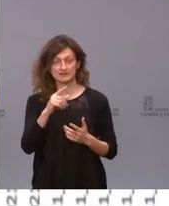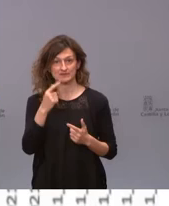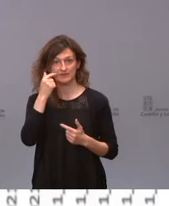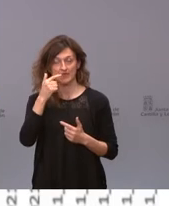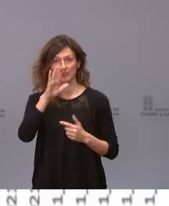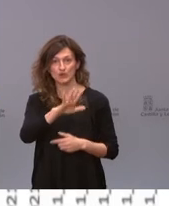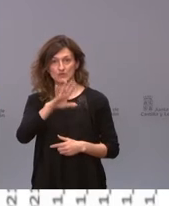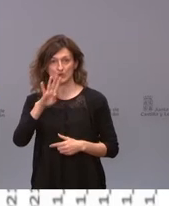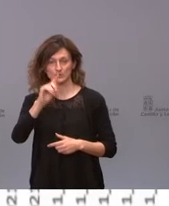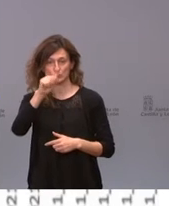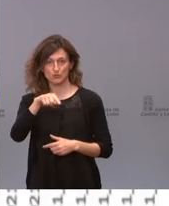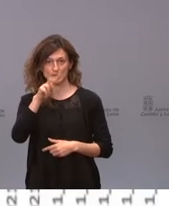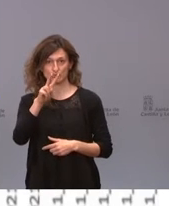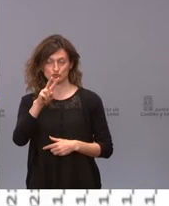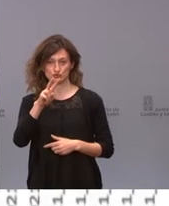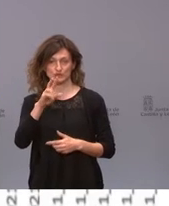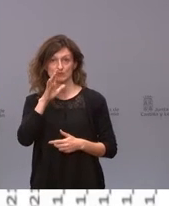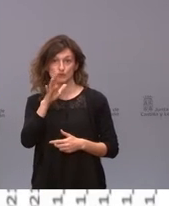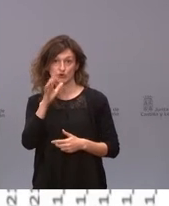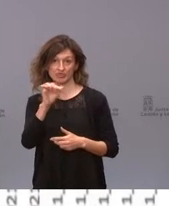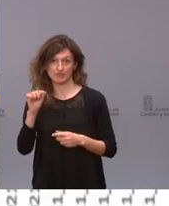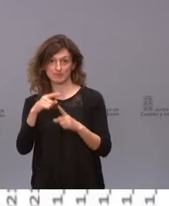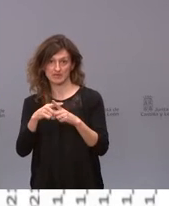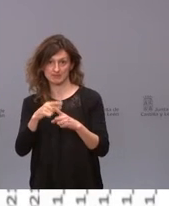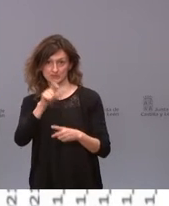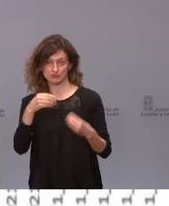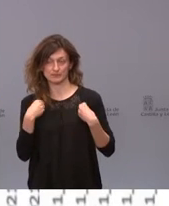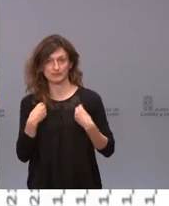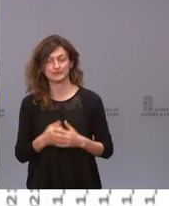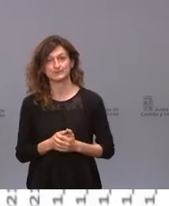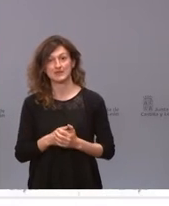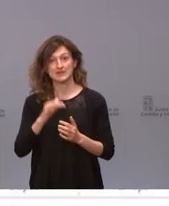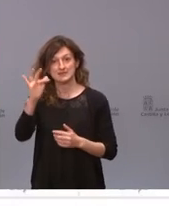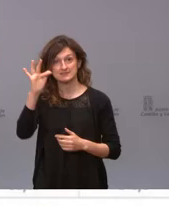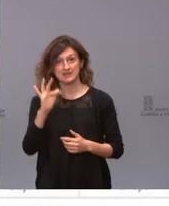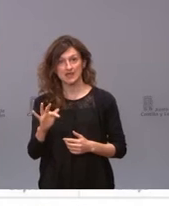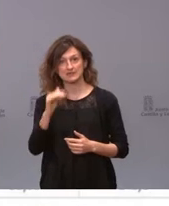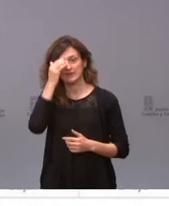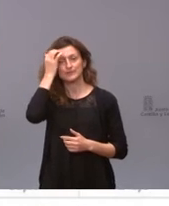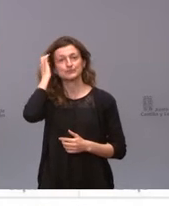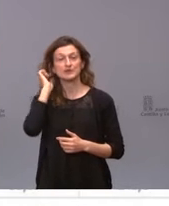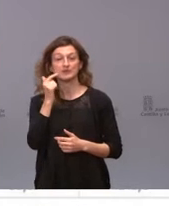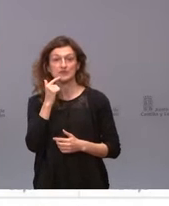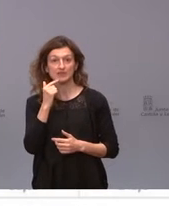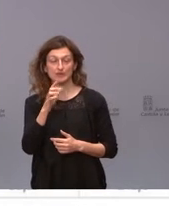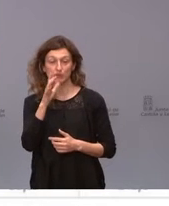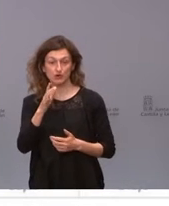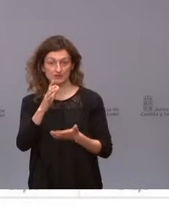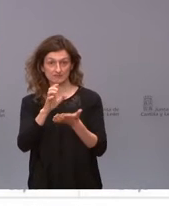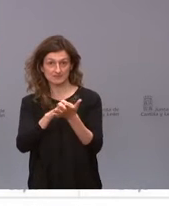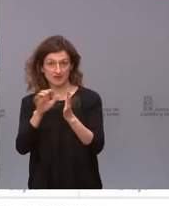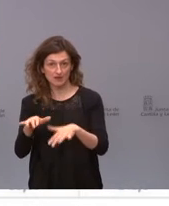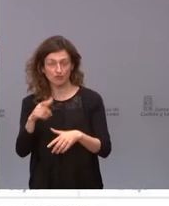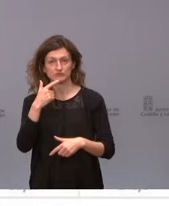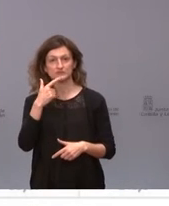54,2 por 100.000 habitantes. En la siguiente vemos que la incidencia en nuestra comunidad indica